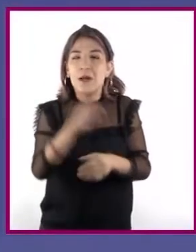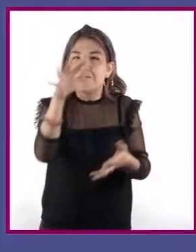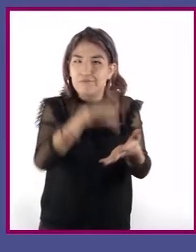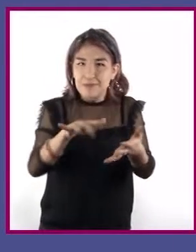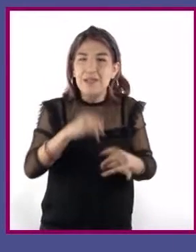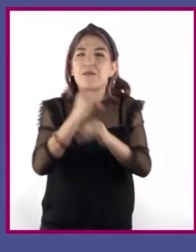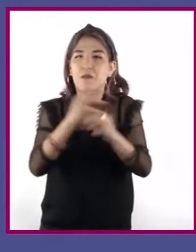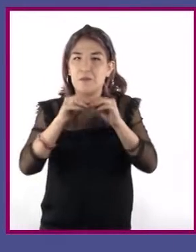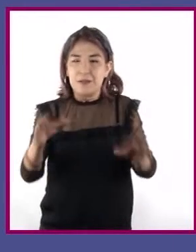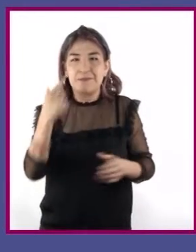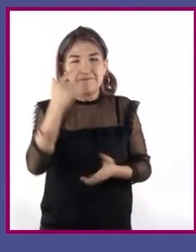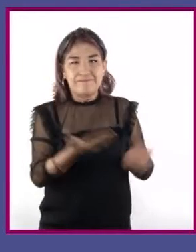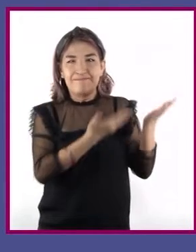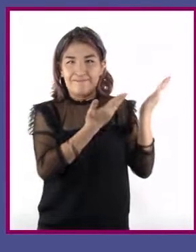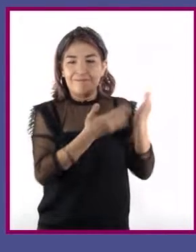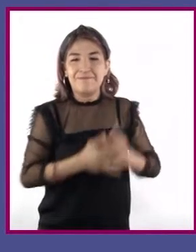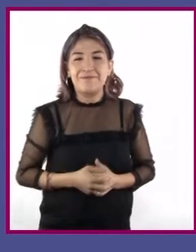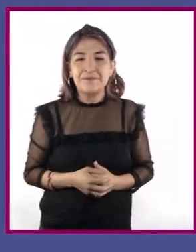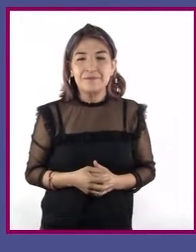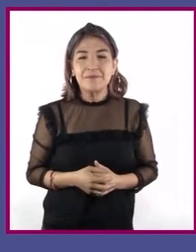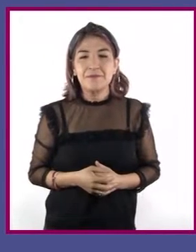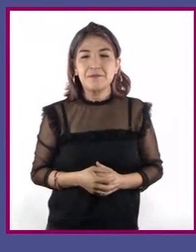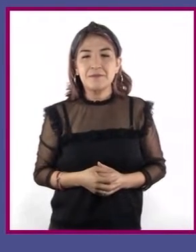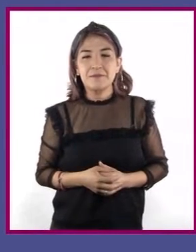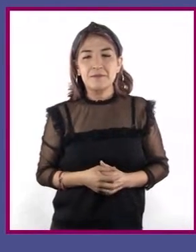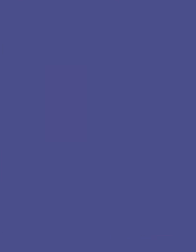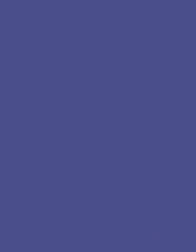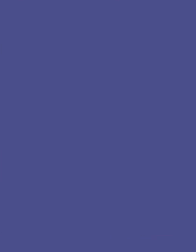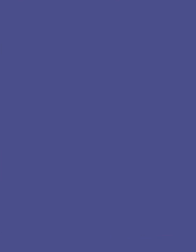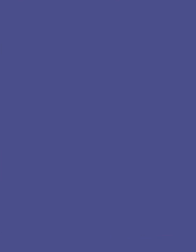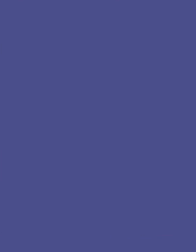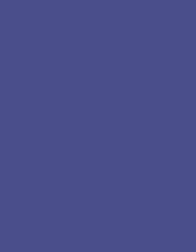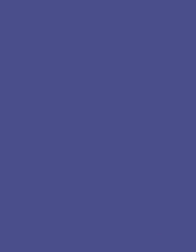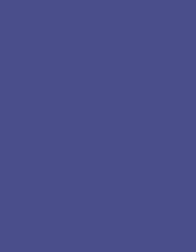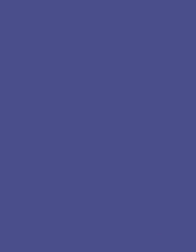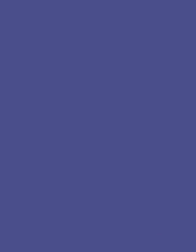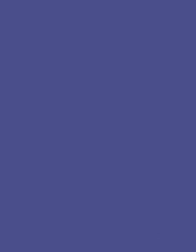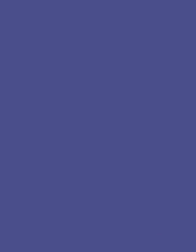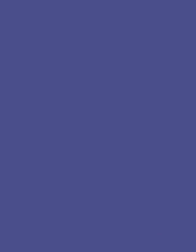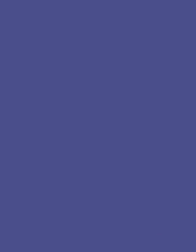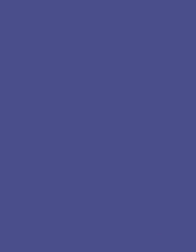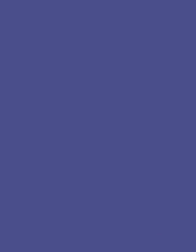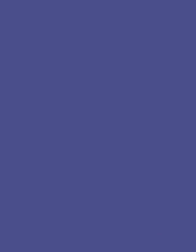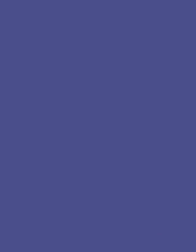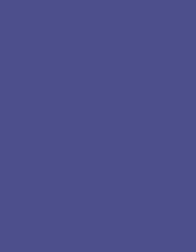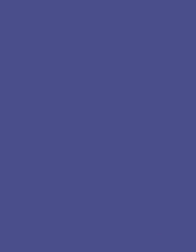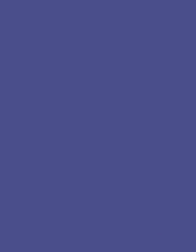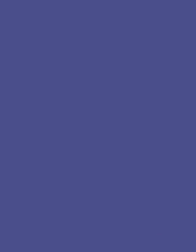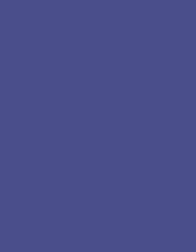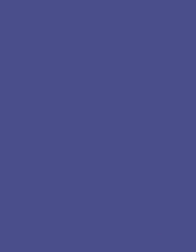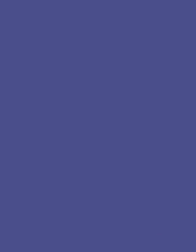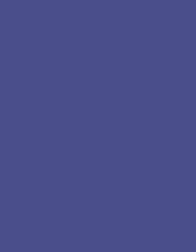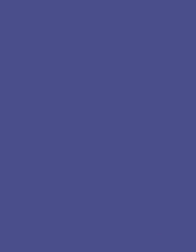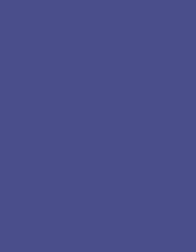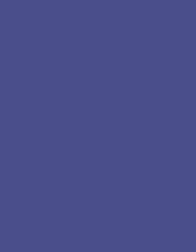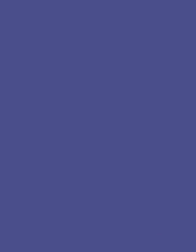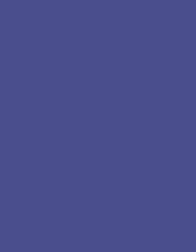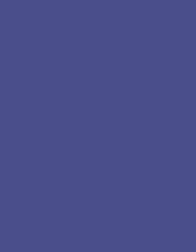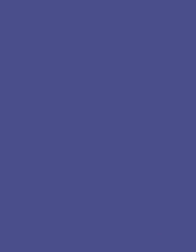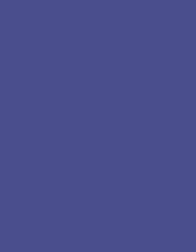texto. Fernando es una de las personas que intenta subir la cima del Éveres, la montaña más alta de la Tierra.